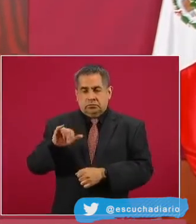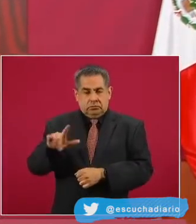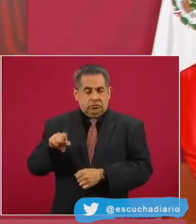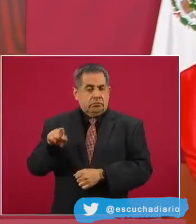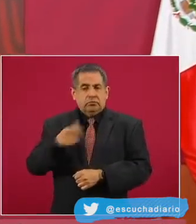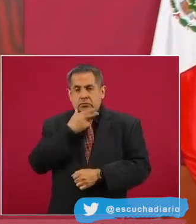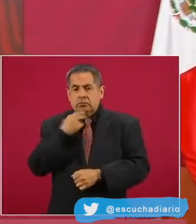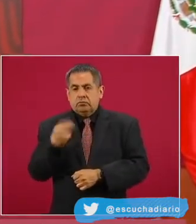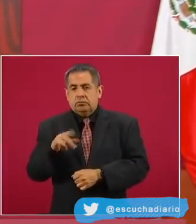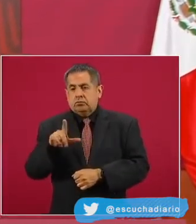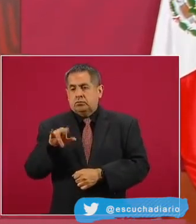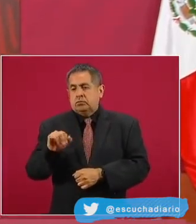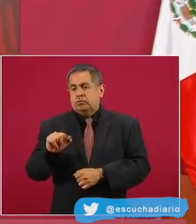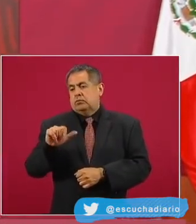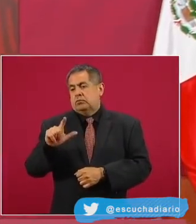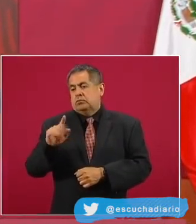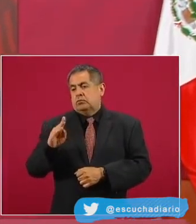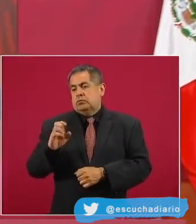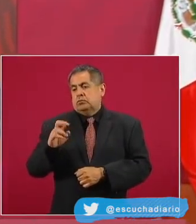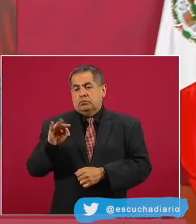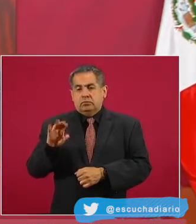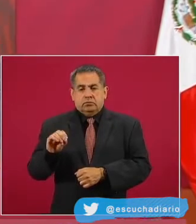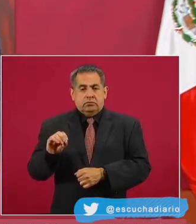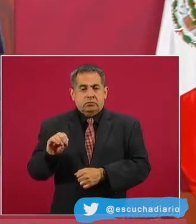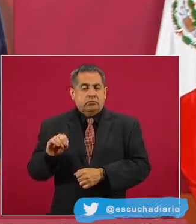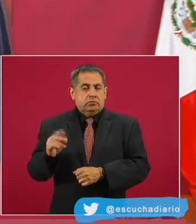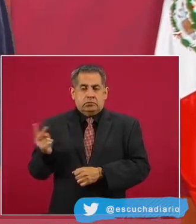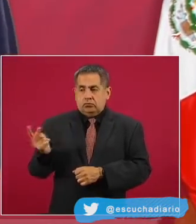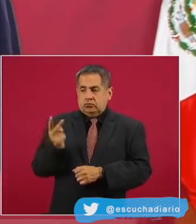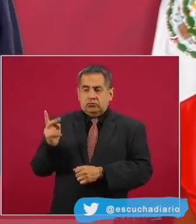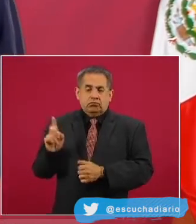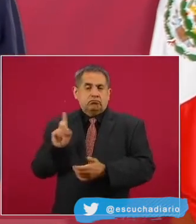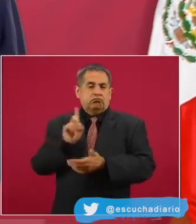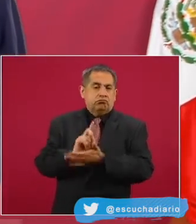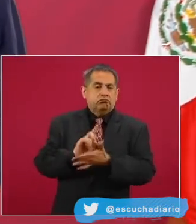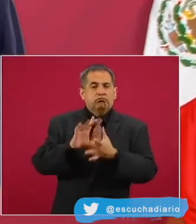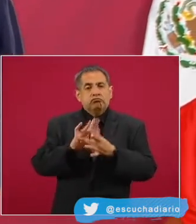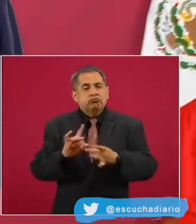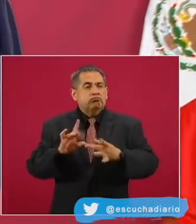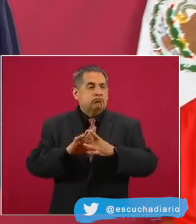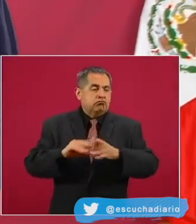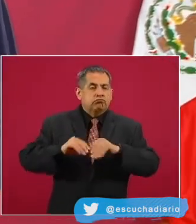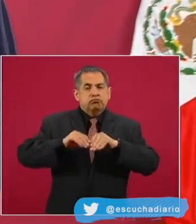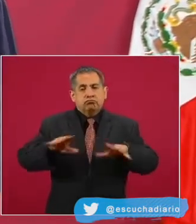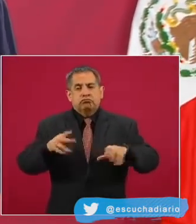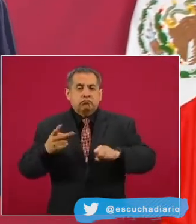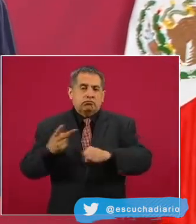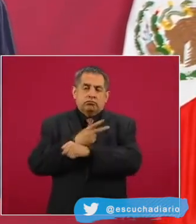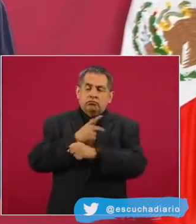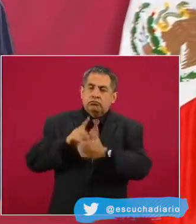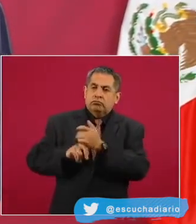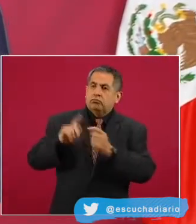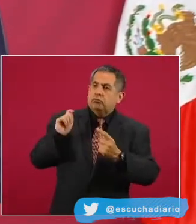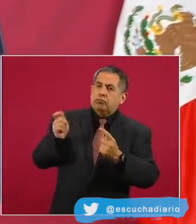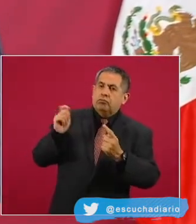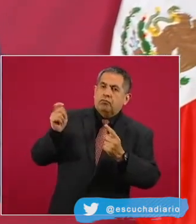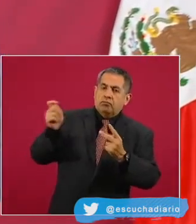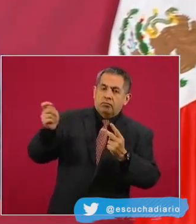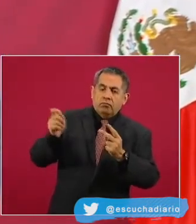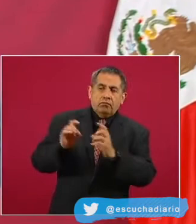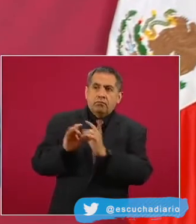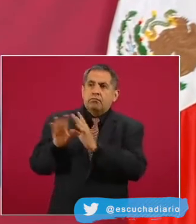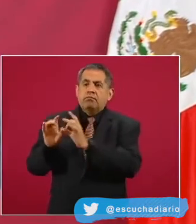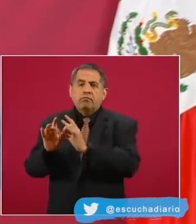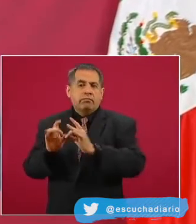gobierno atiende esta emergencia con un despliegue de 10.600 militares y civiles que se encuentran en Quintana Roo y Yucatán. El huracán